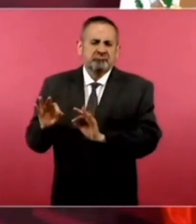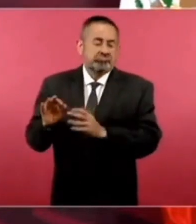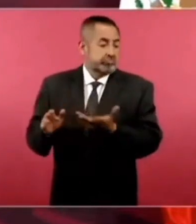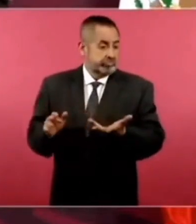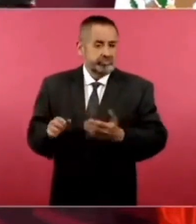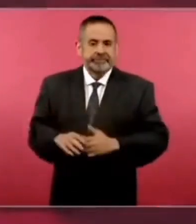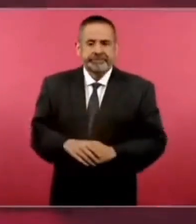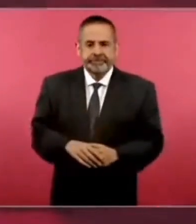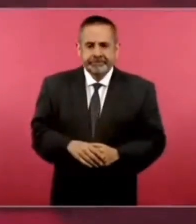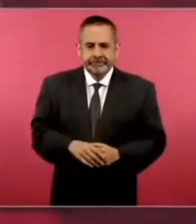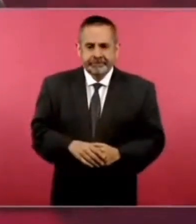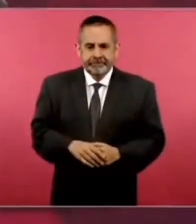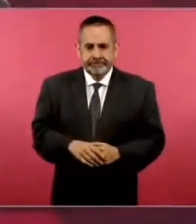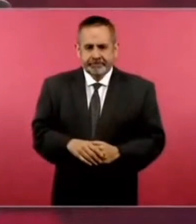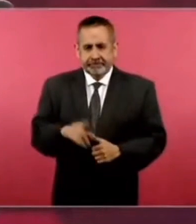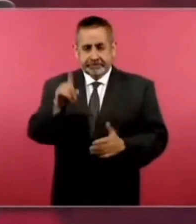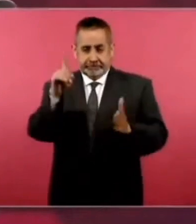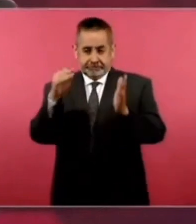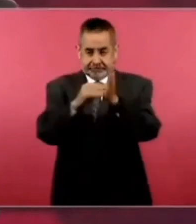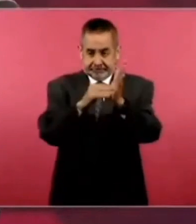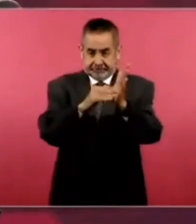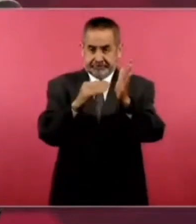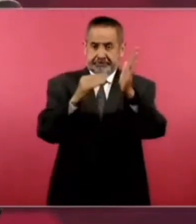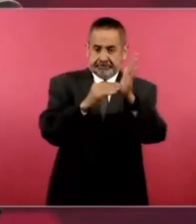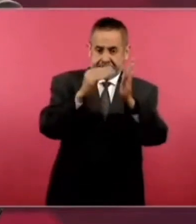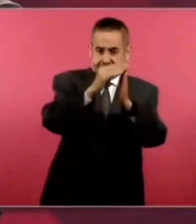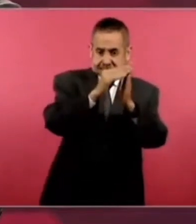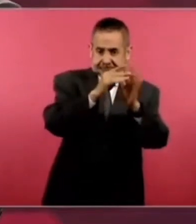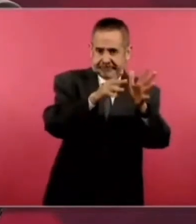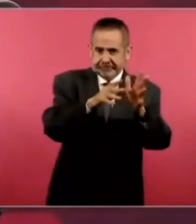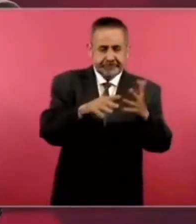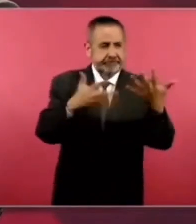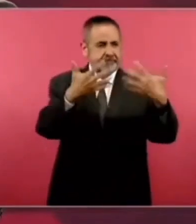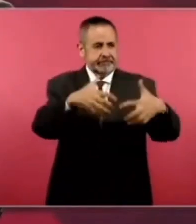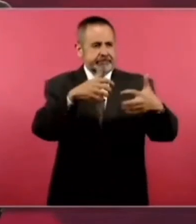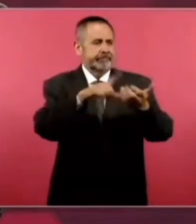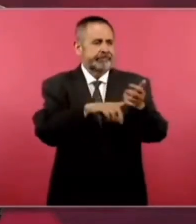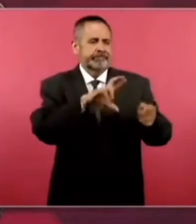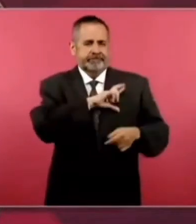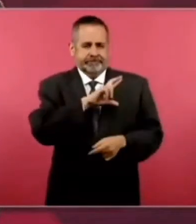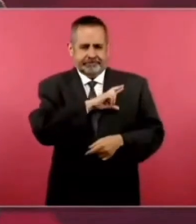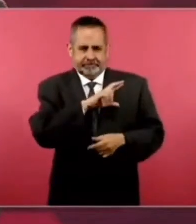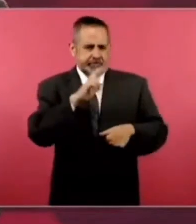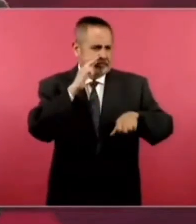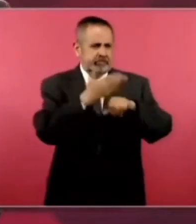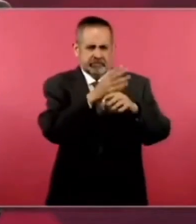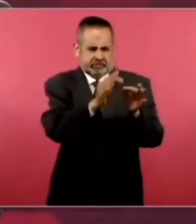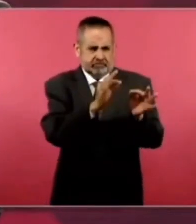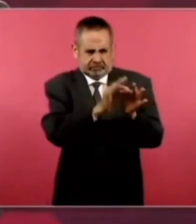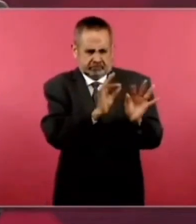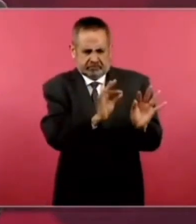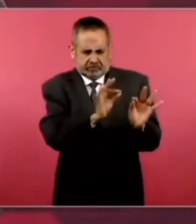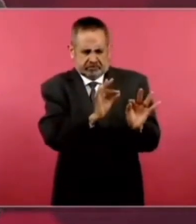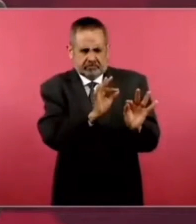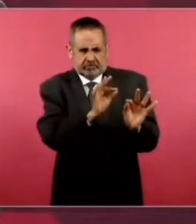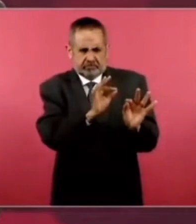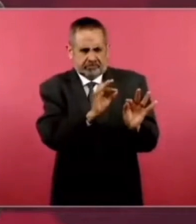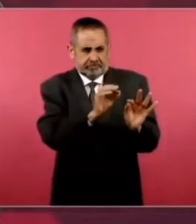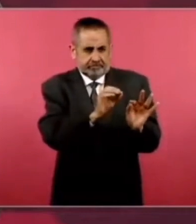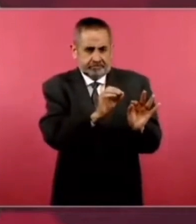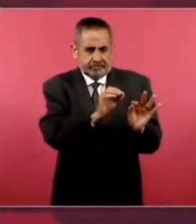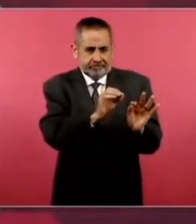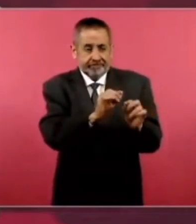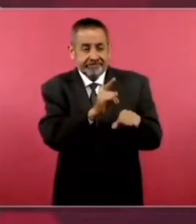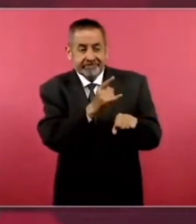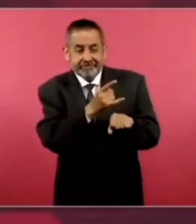Y cuando hablo mil millones, es una empresa particular responsable. Pero si no